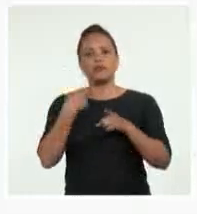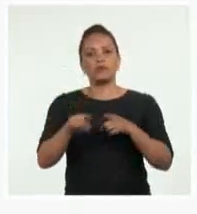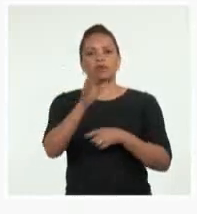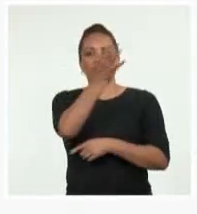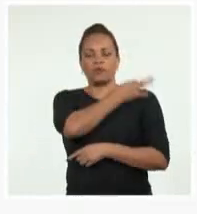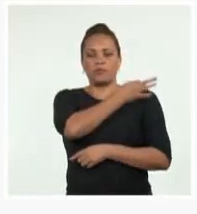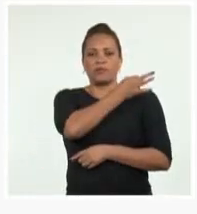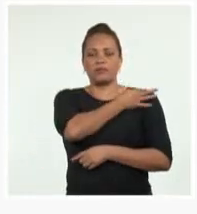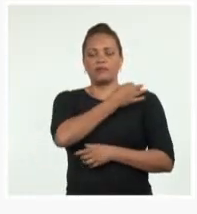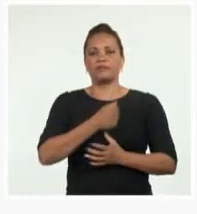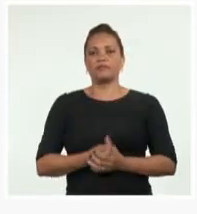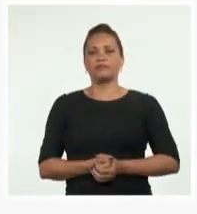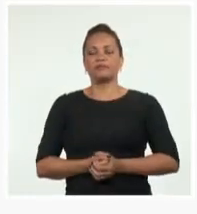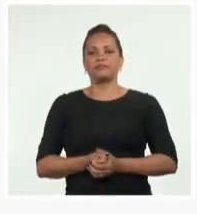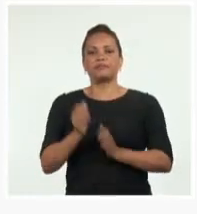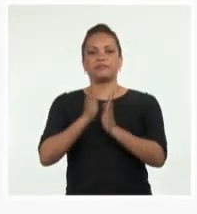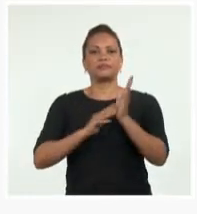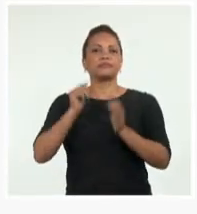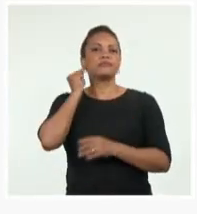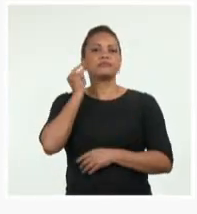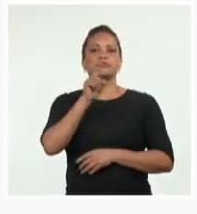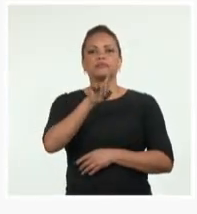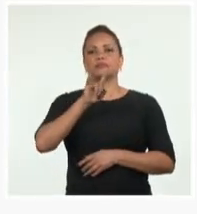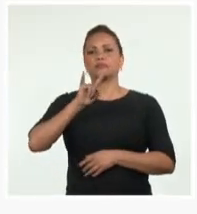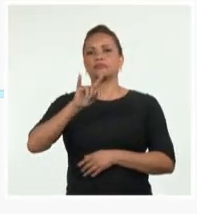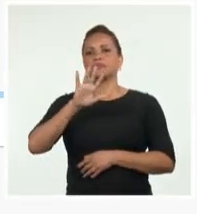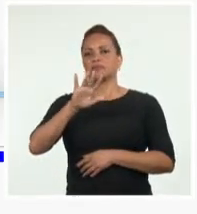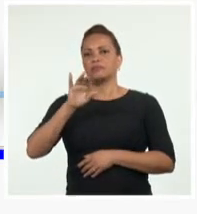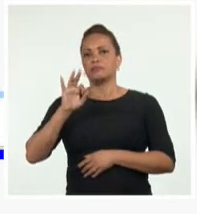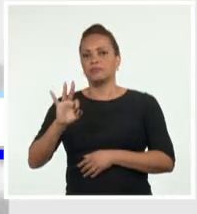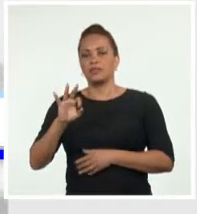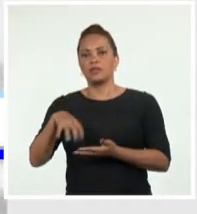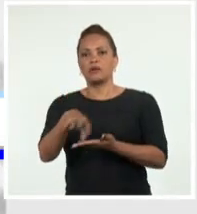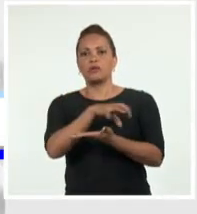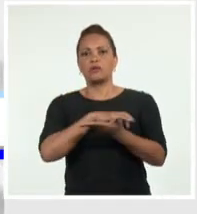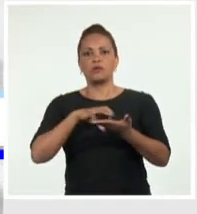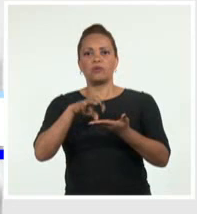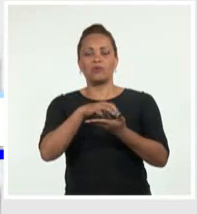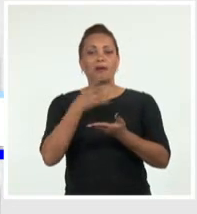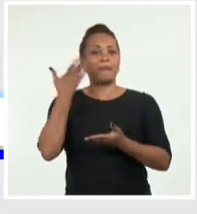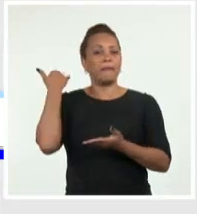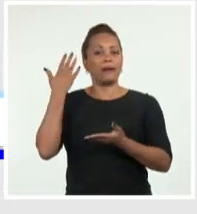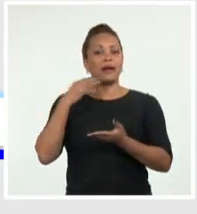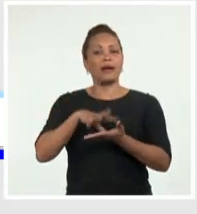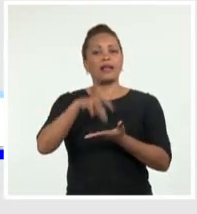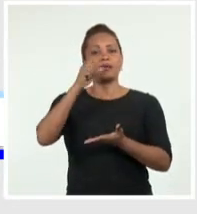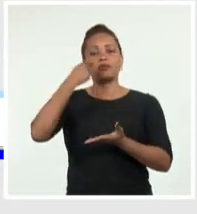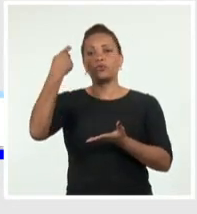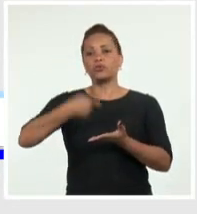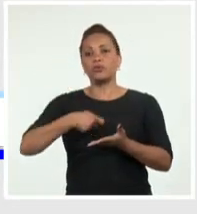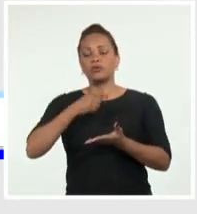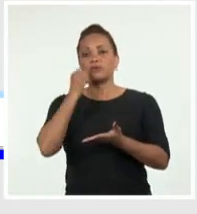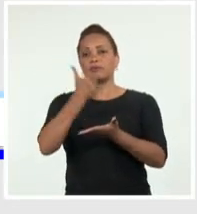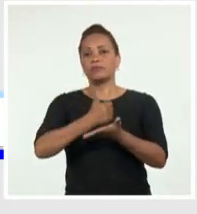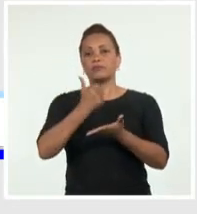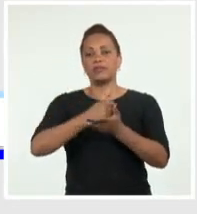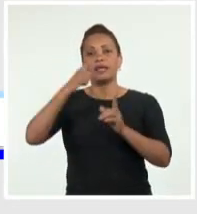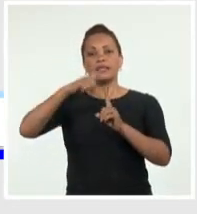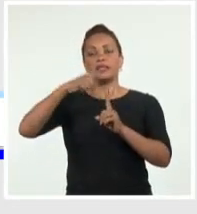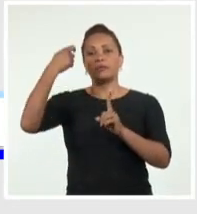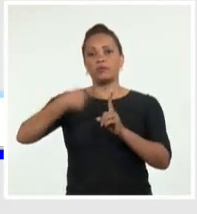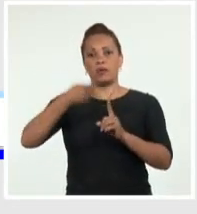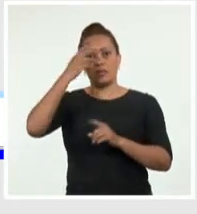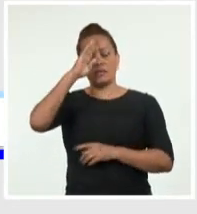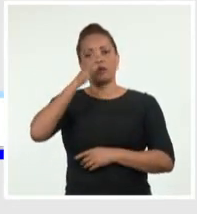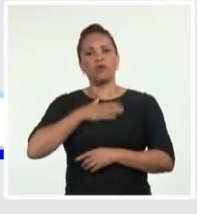En febrero de 1958, en los predios del antiguo Palacio de Justicia, sede del Tribunal Supremo de Cuba,